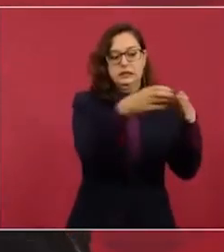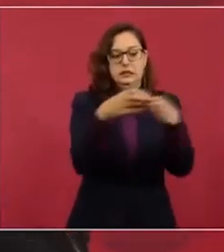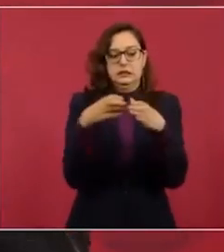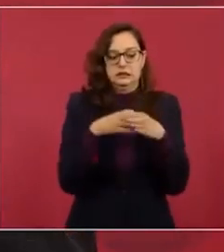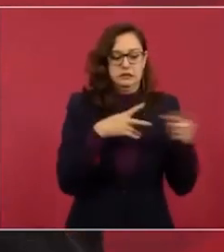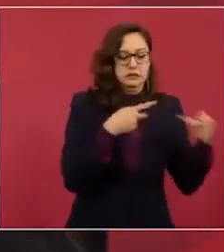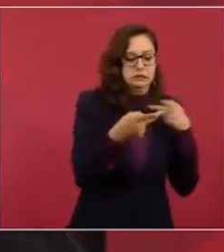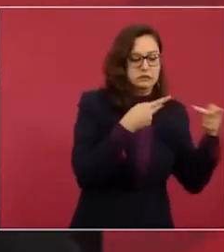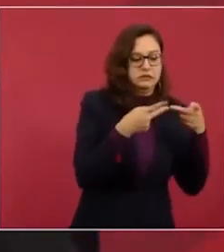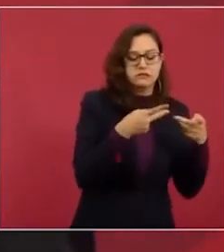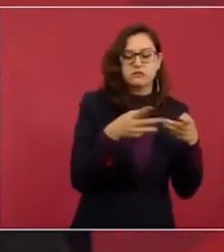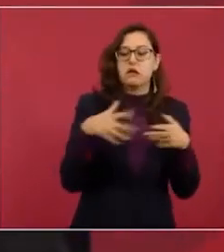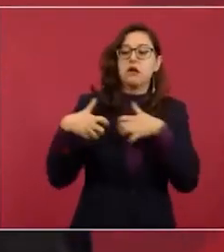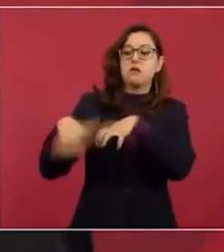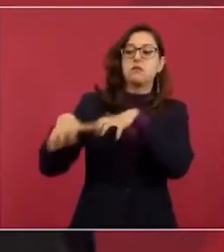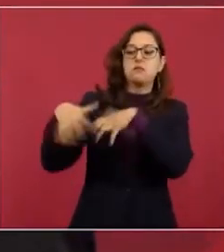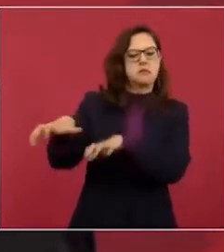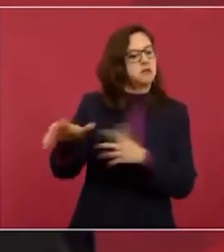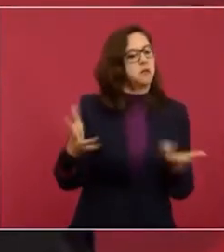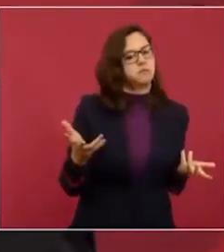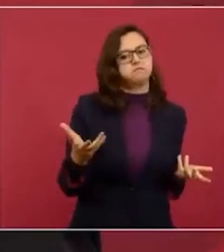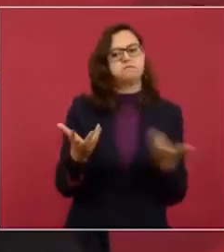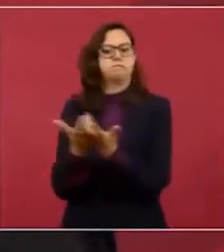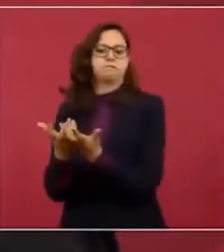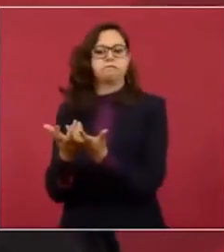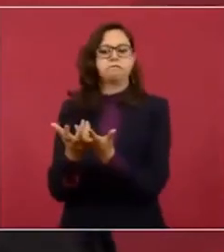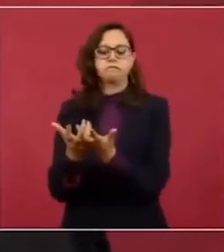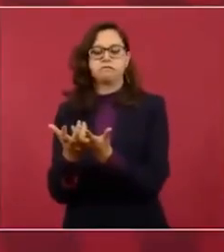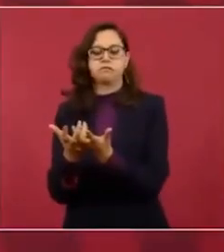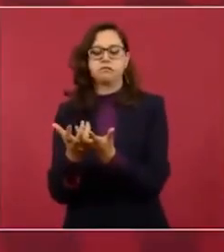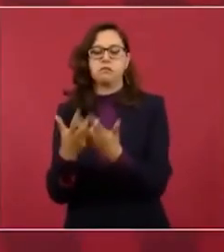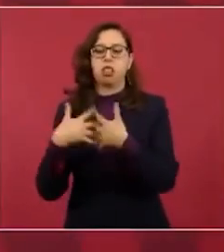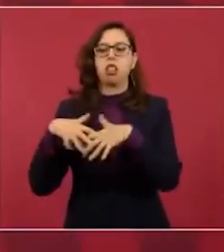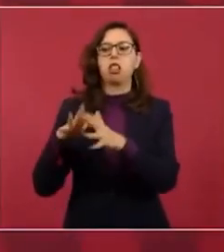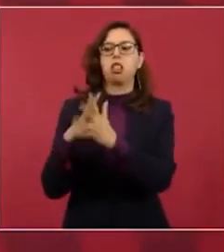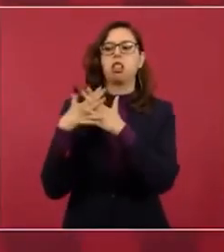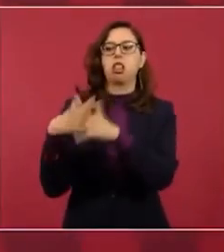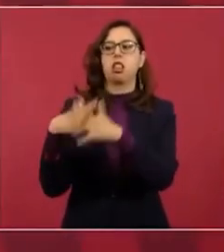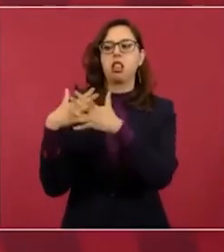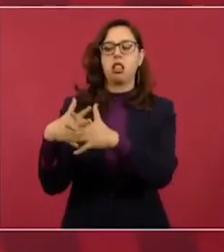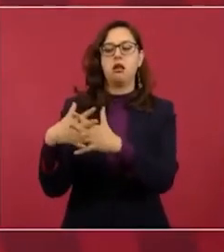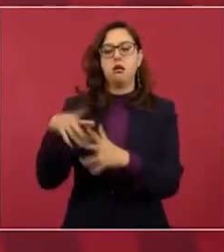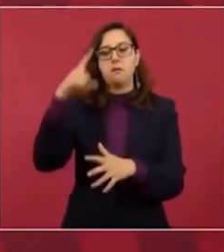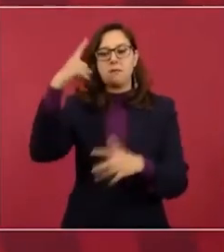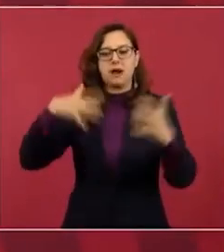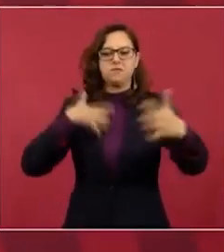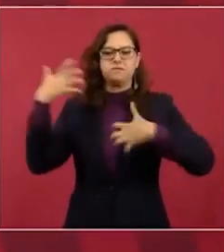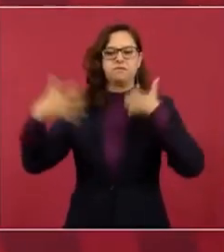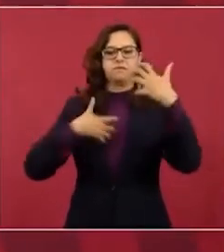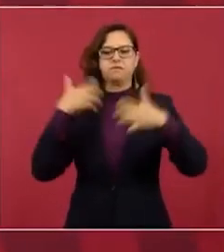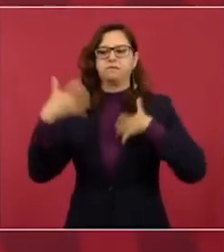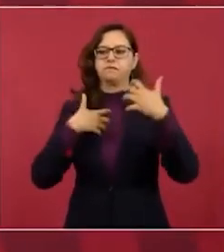es hacer un espectáculo